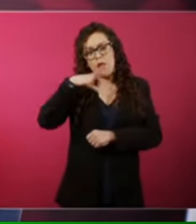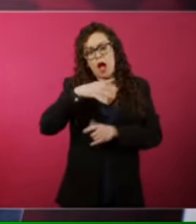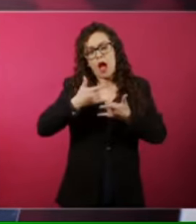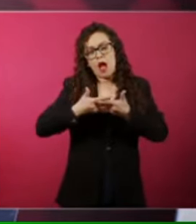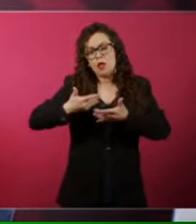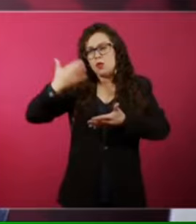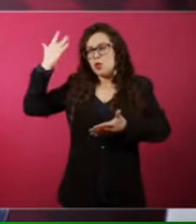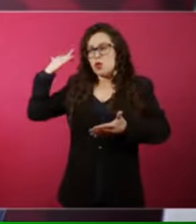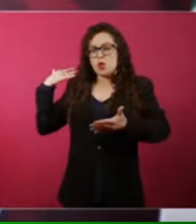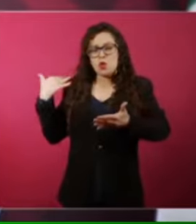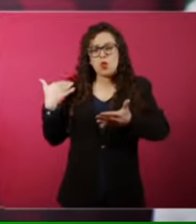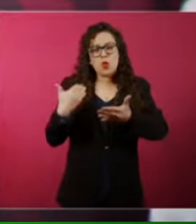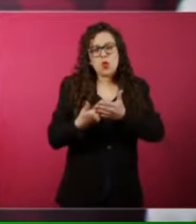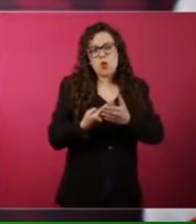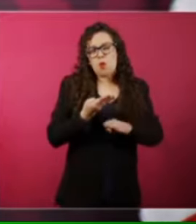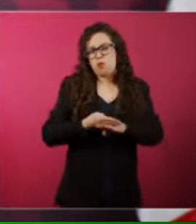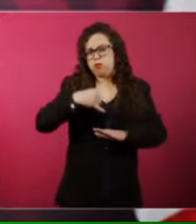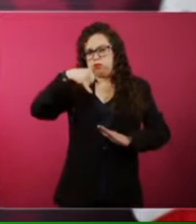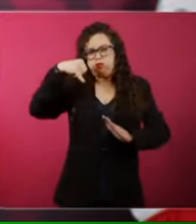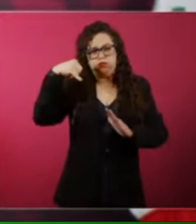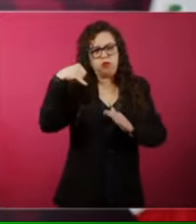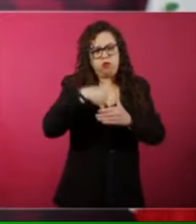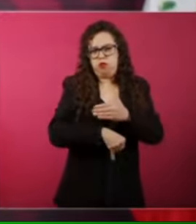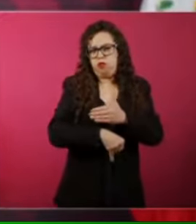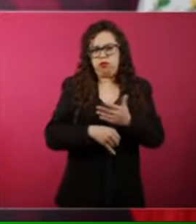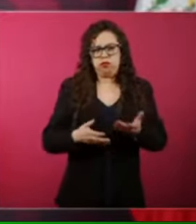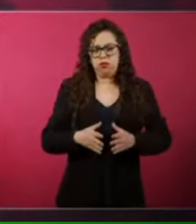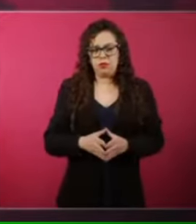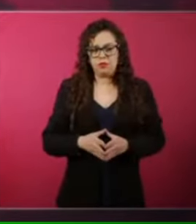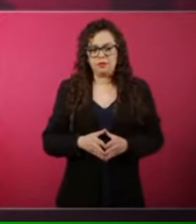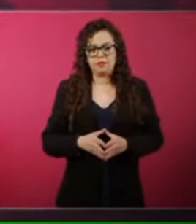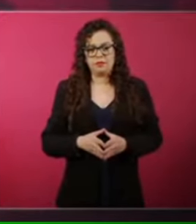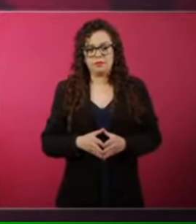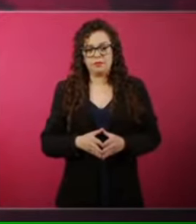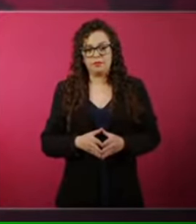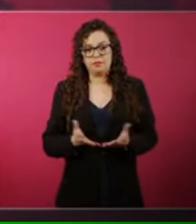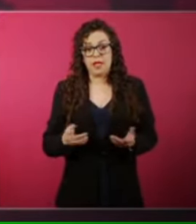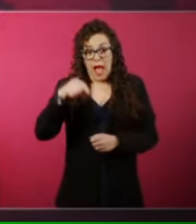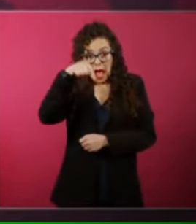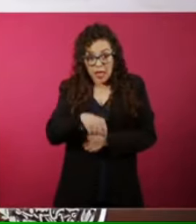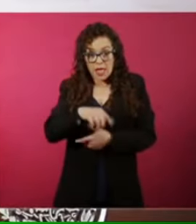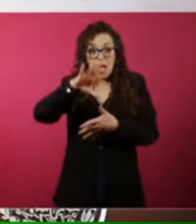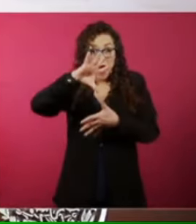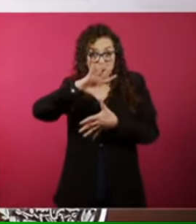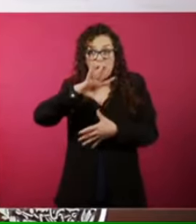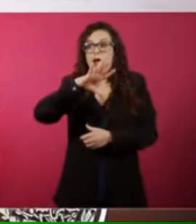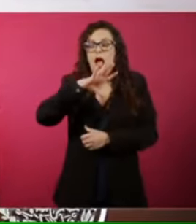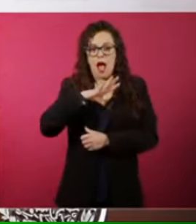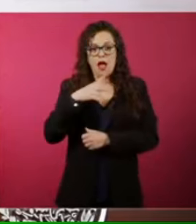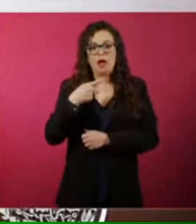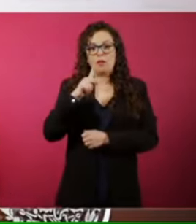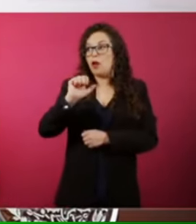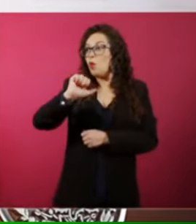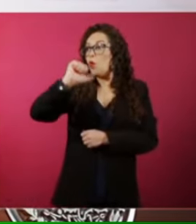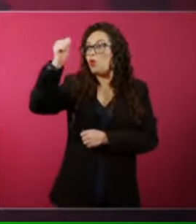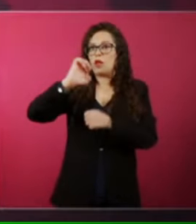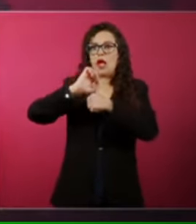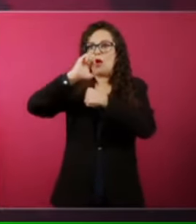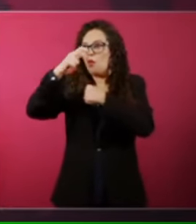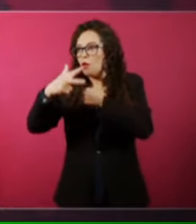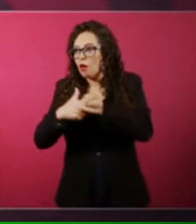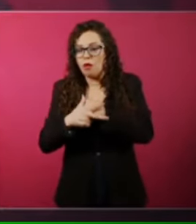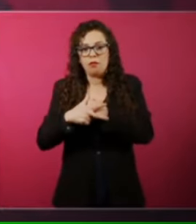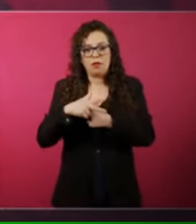Eso lo vemos en América. Pero si lo vemos con otros continentes, igual.